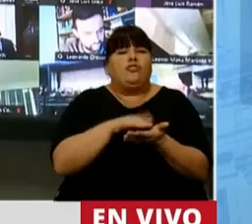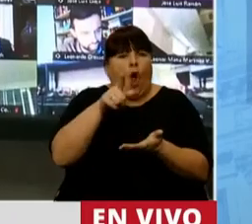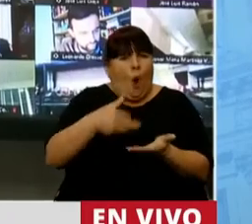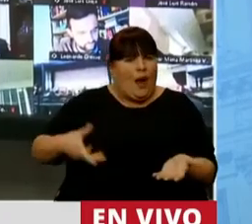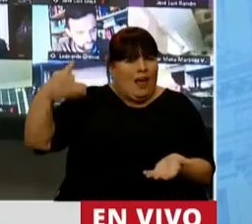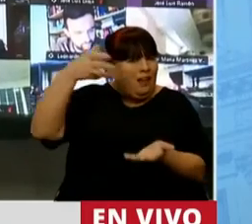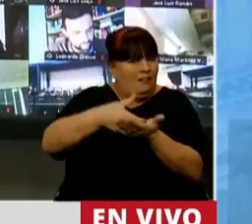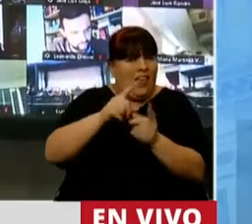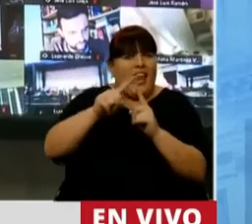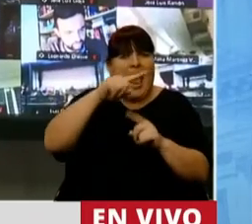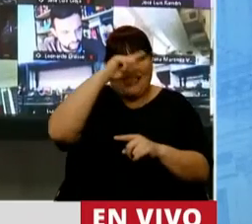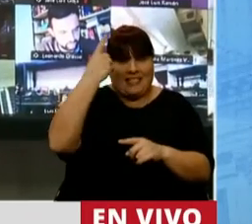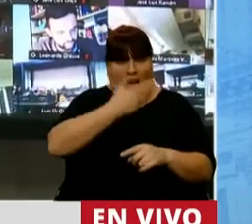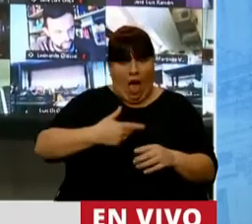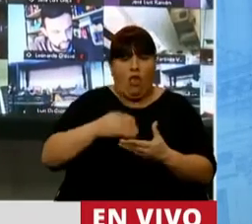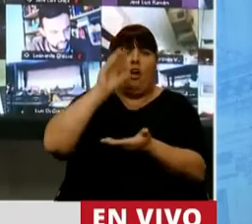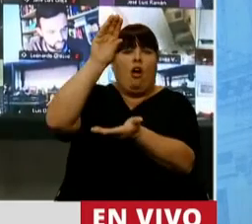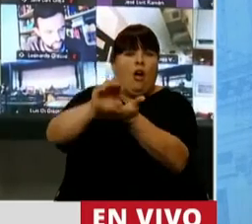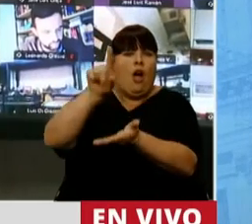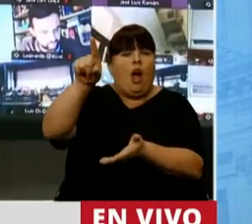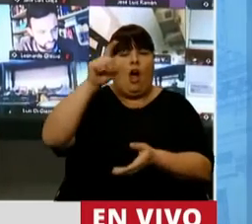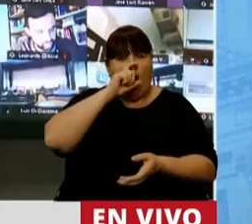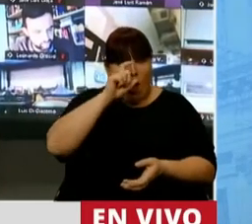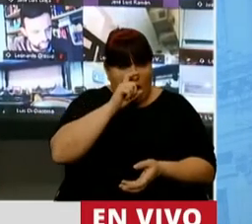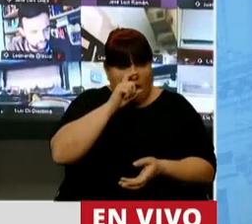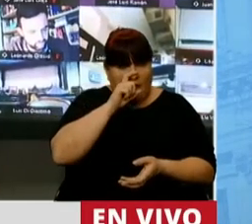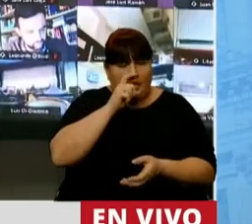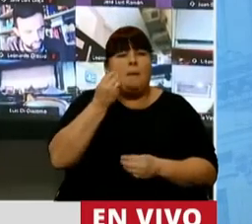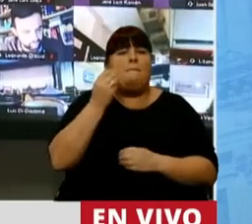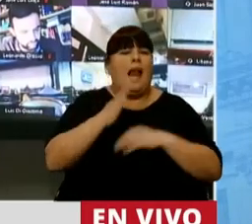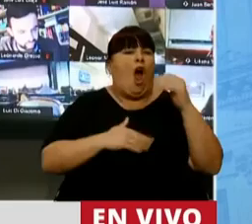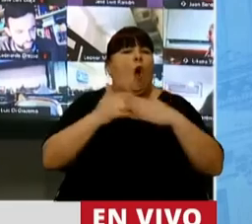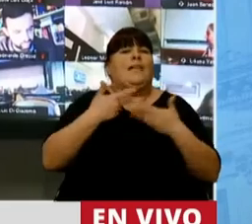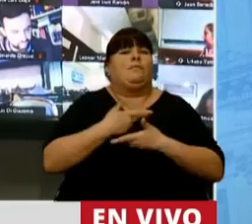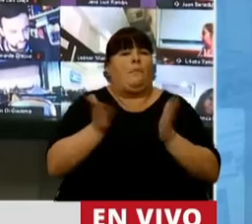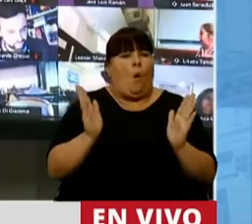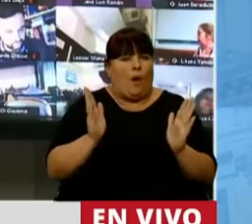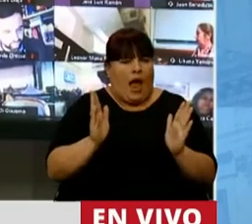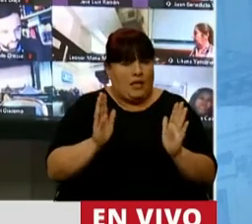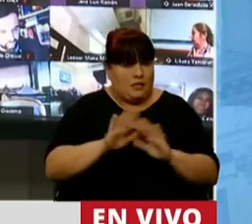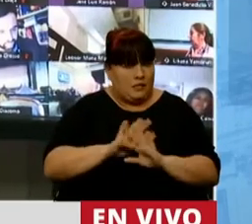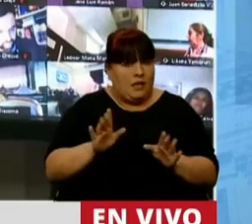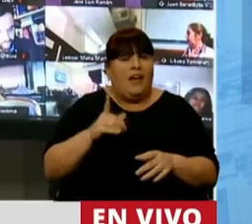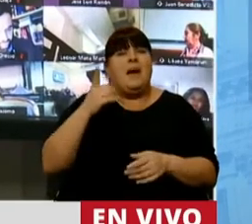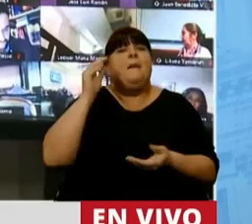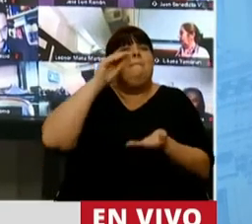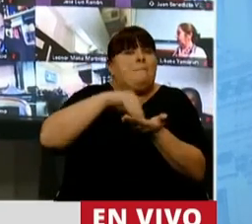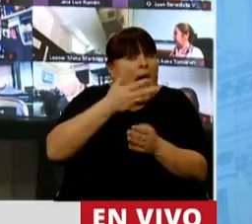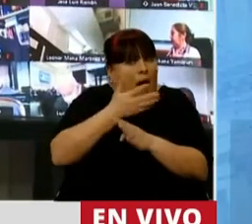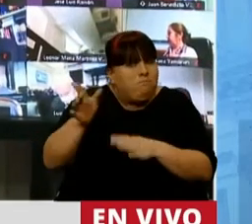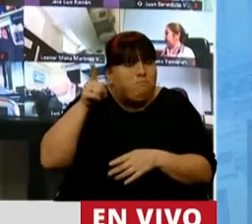esa inversión directa del Estado Nacional a la provincia en obras públicas, sin contar